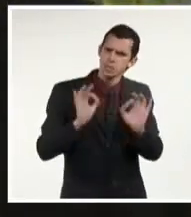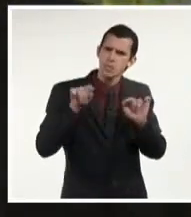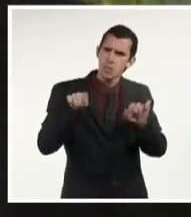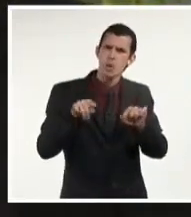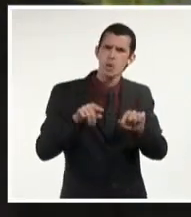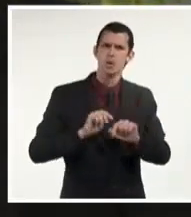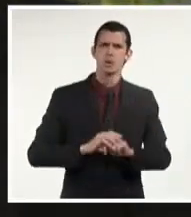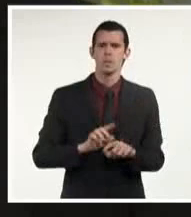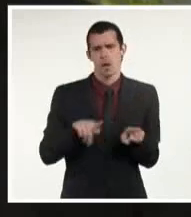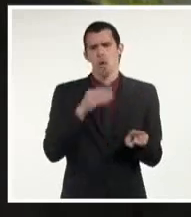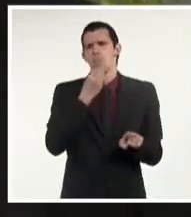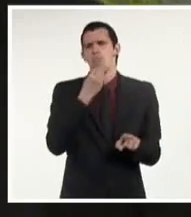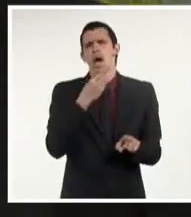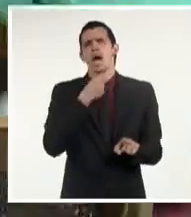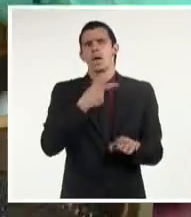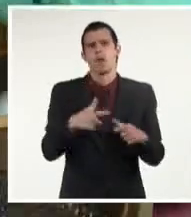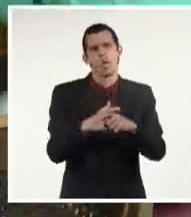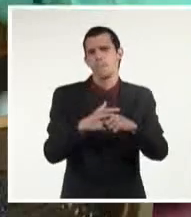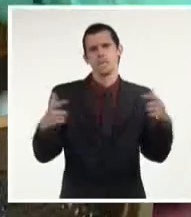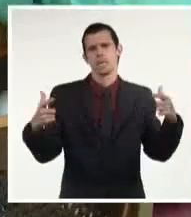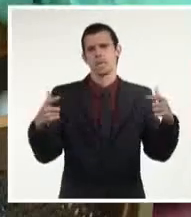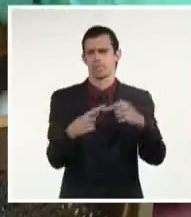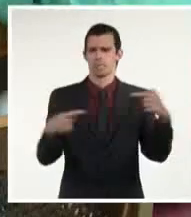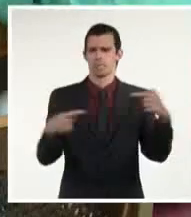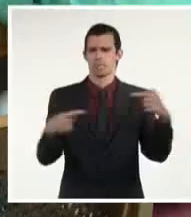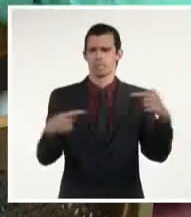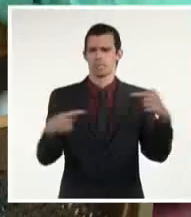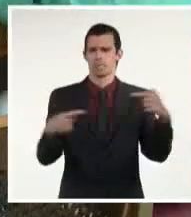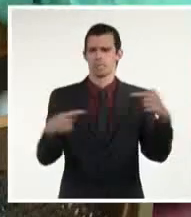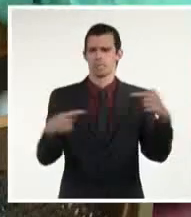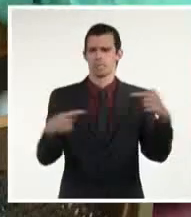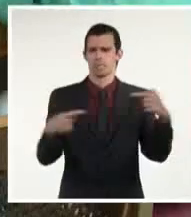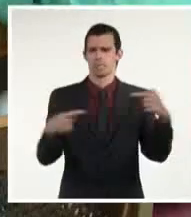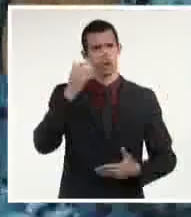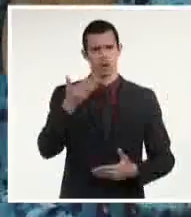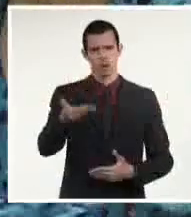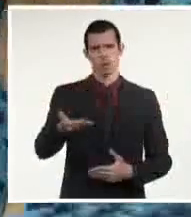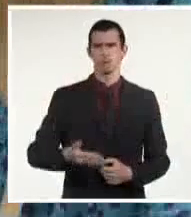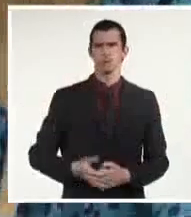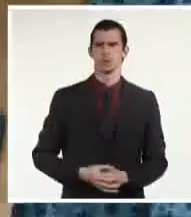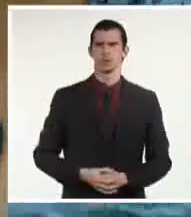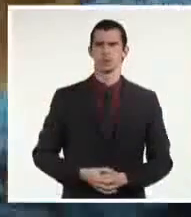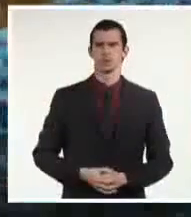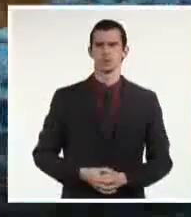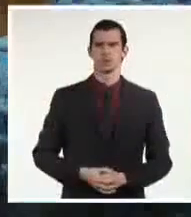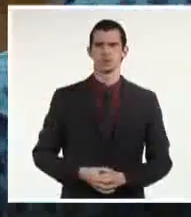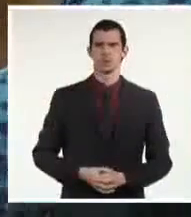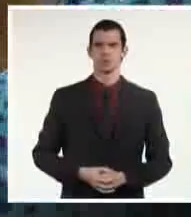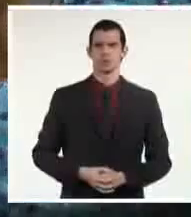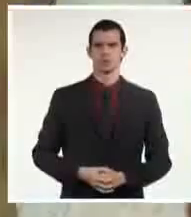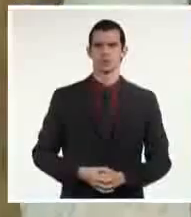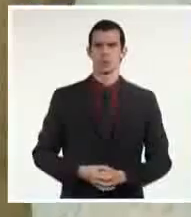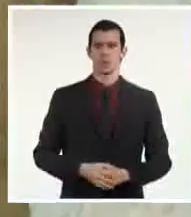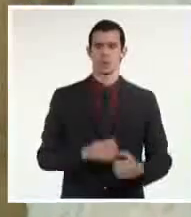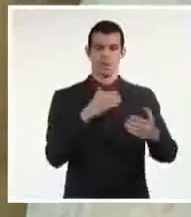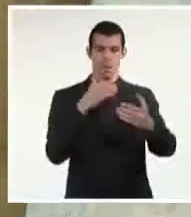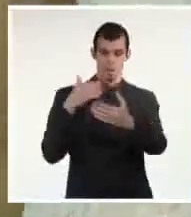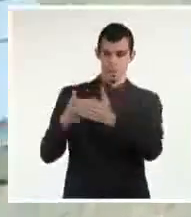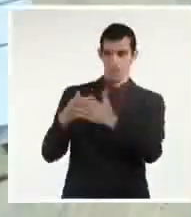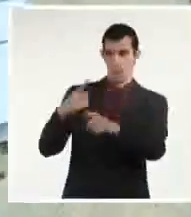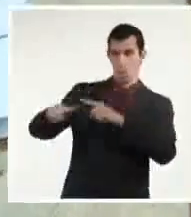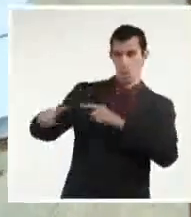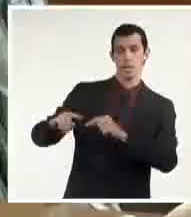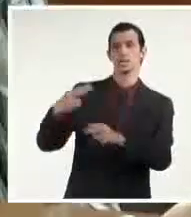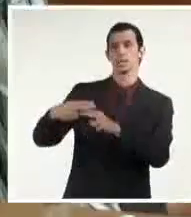una solución a un problema de salud. De conjunto con el Centro Nacional de Biopreparados, Biosen, los investigadores del CENIC